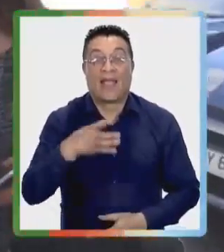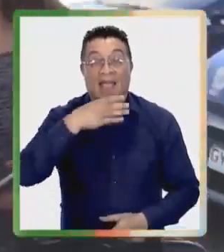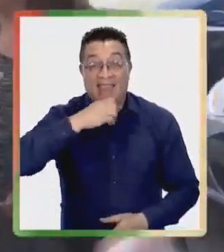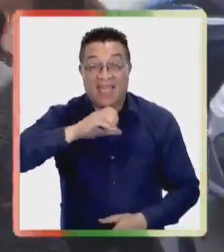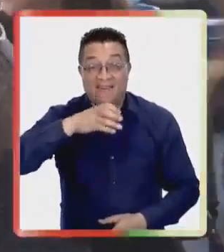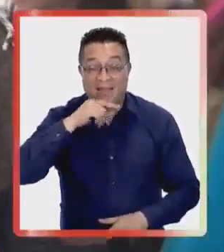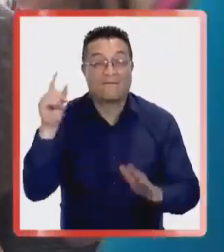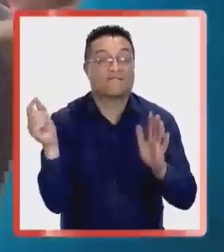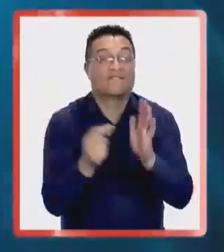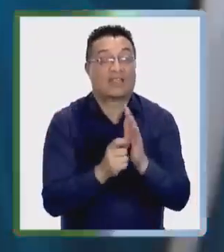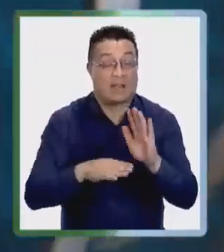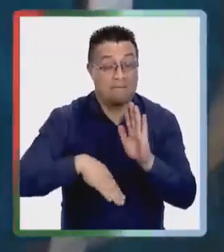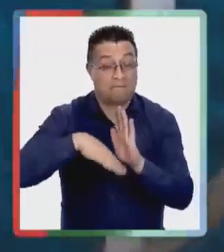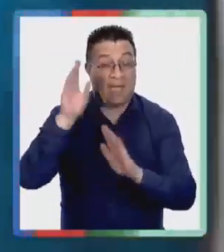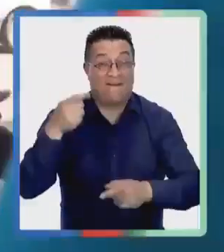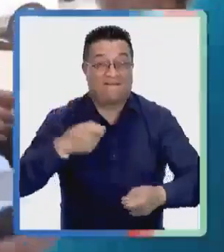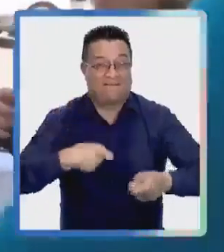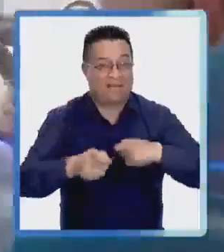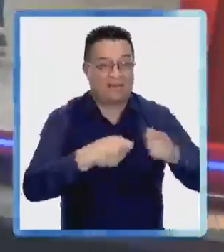Países Bajos.